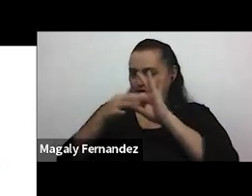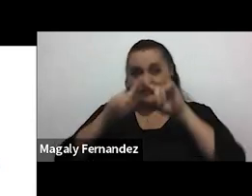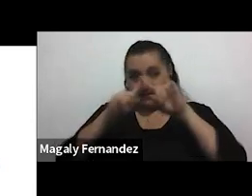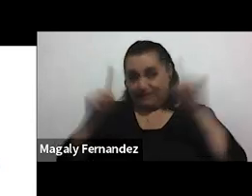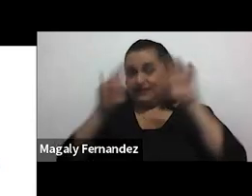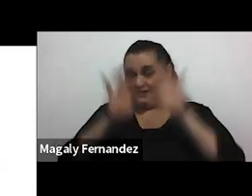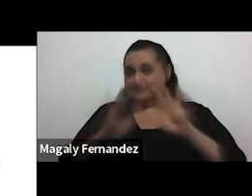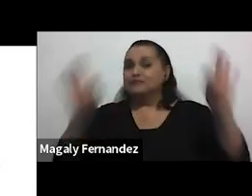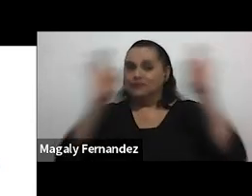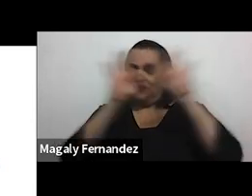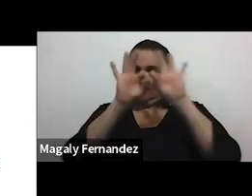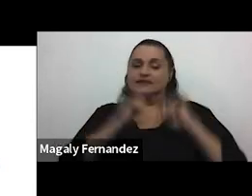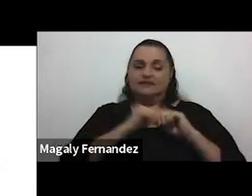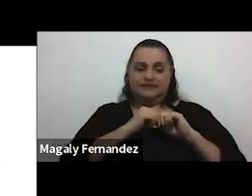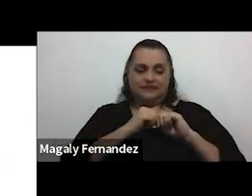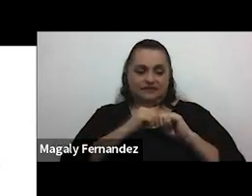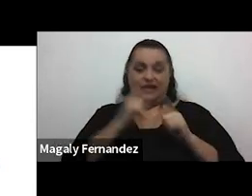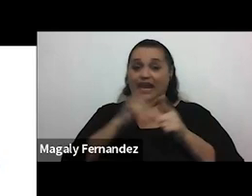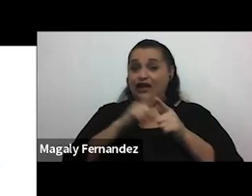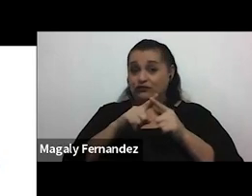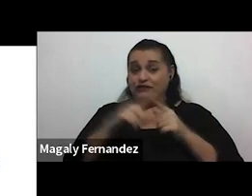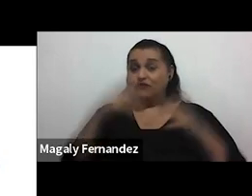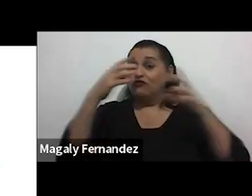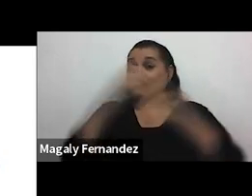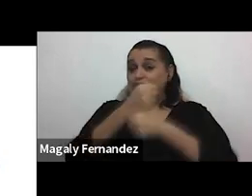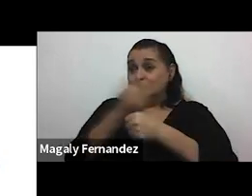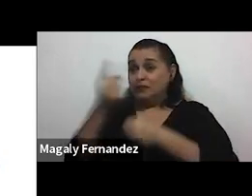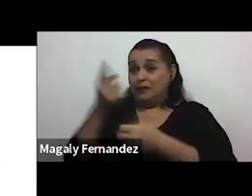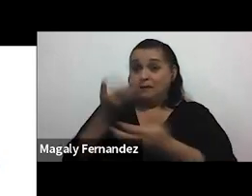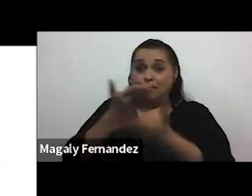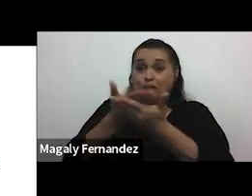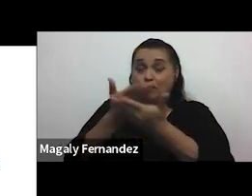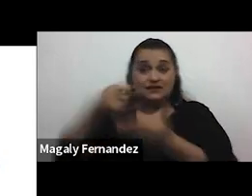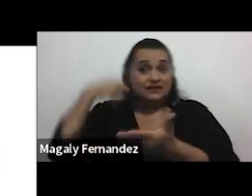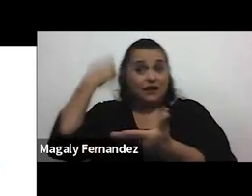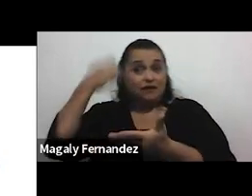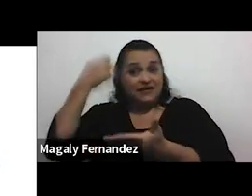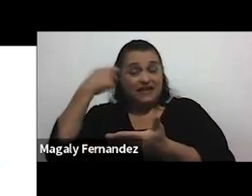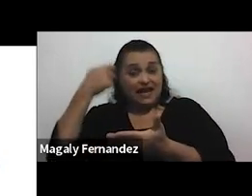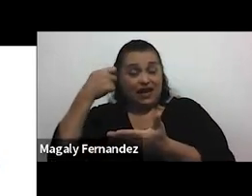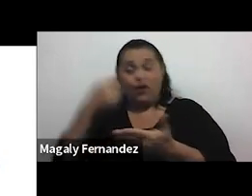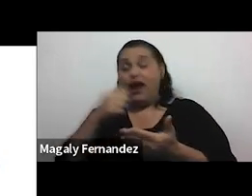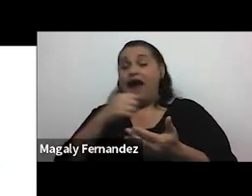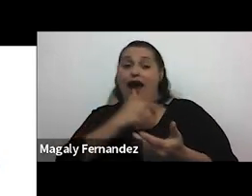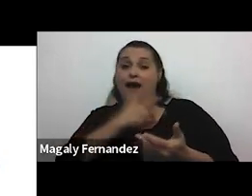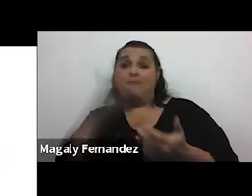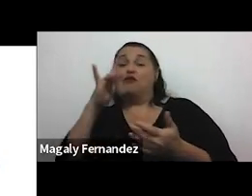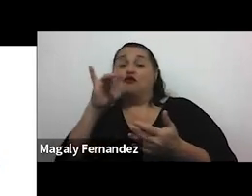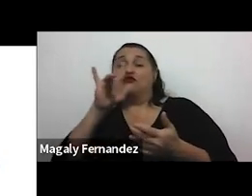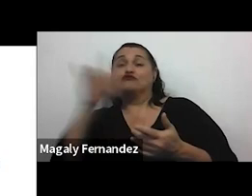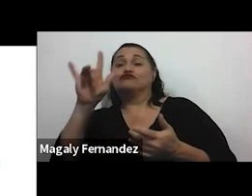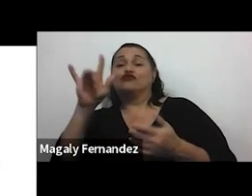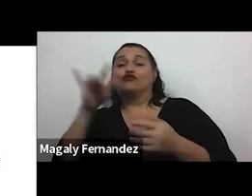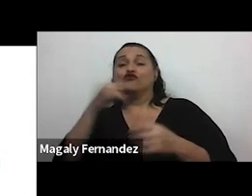entonces para resumir un poco la propuesta del video en cuanto a los mitos del amor romántico los mitos son